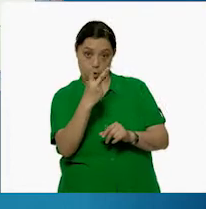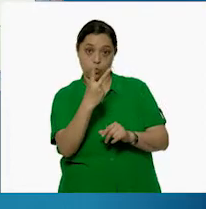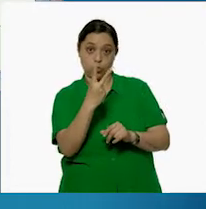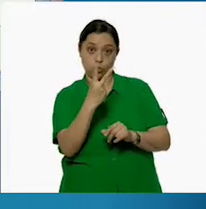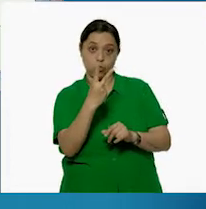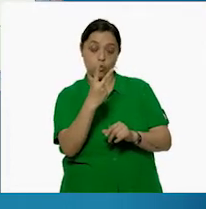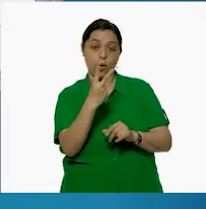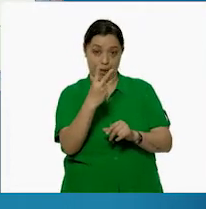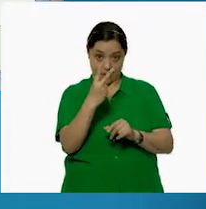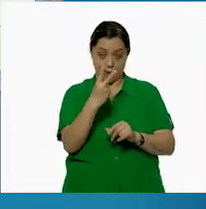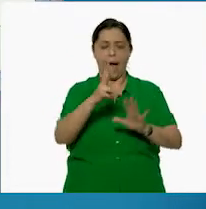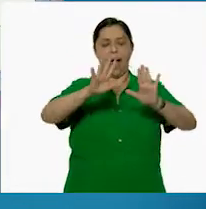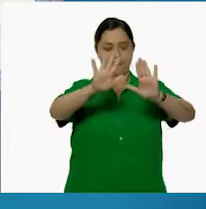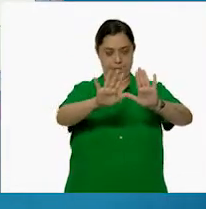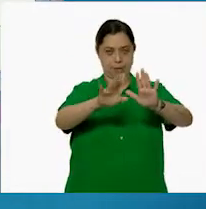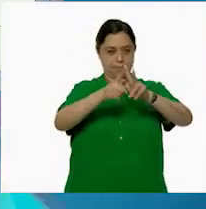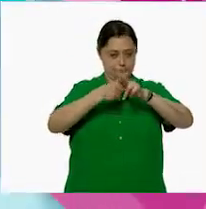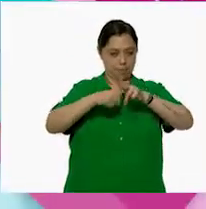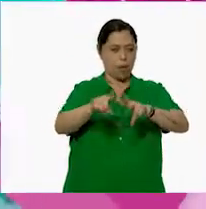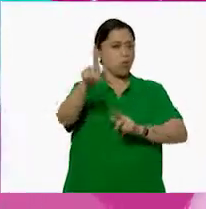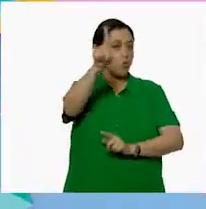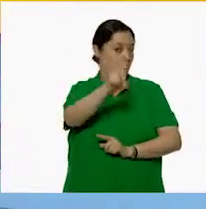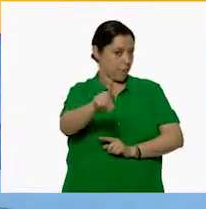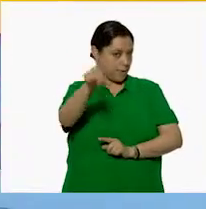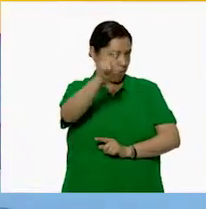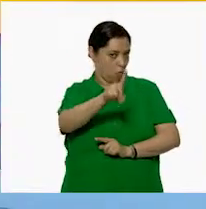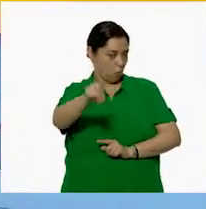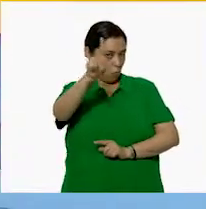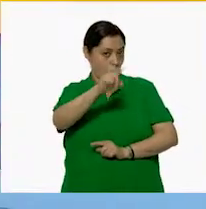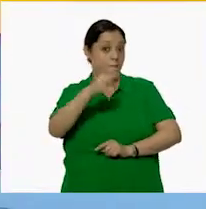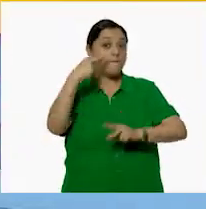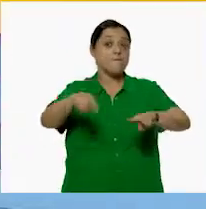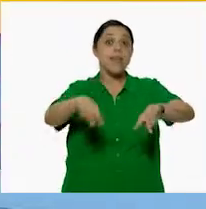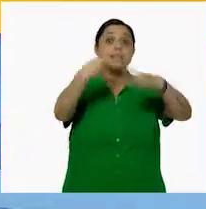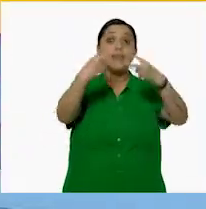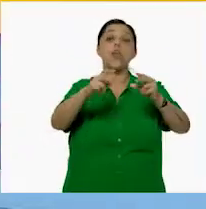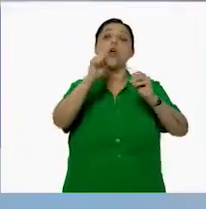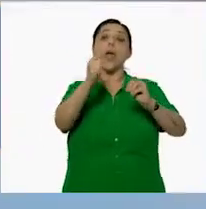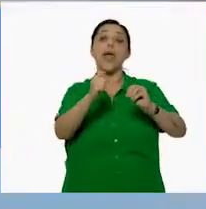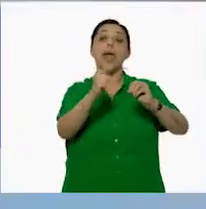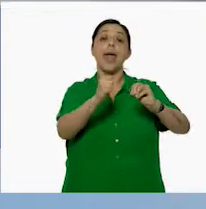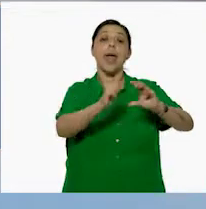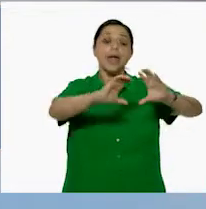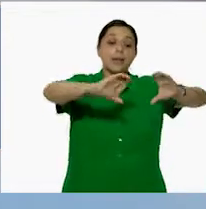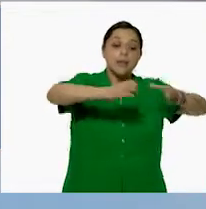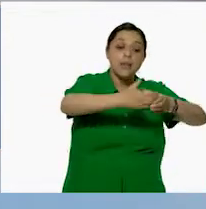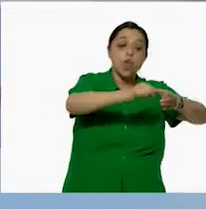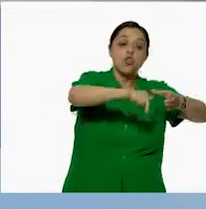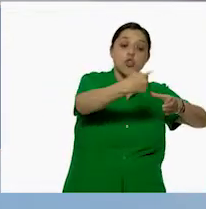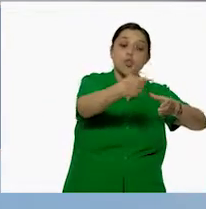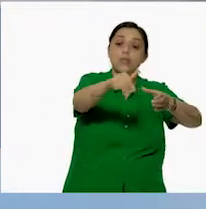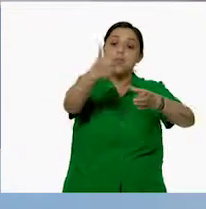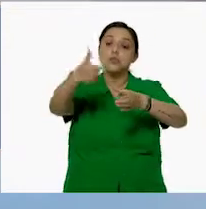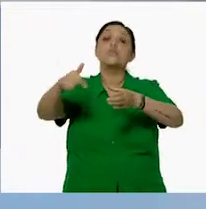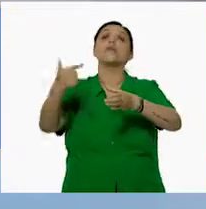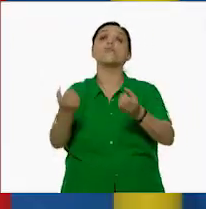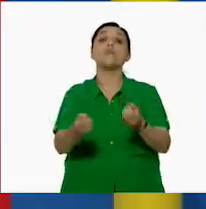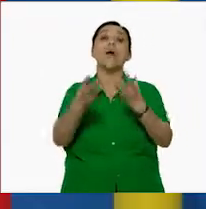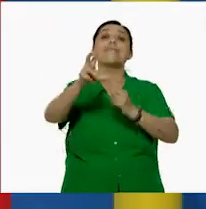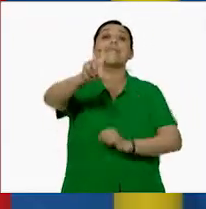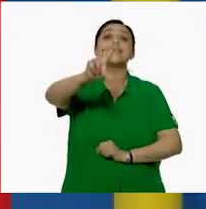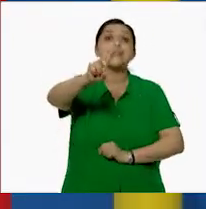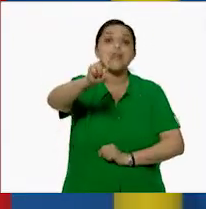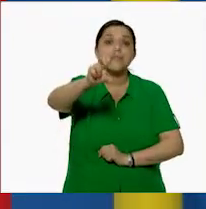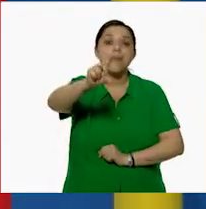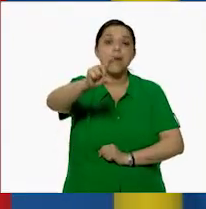Entonces empezamos con el día domingo. Vendieron 30 docenas. Así es, profesor. ¿Podemos